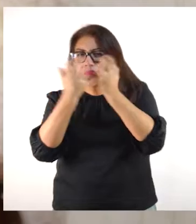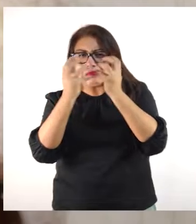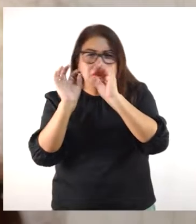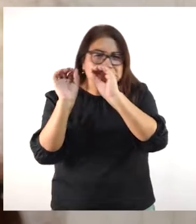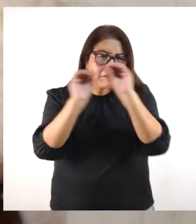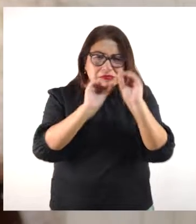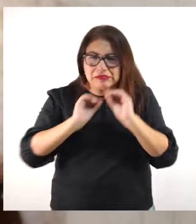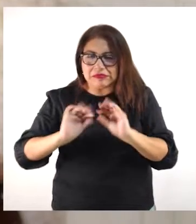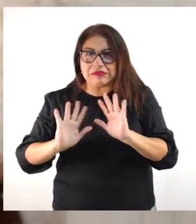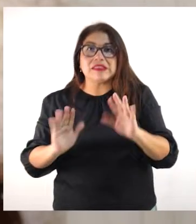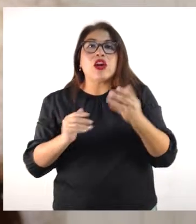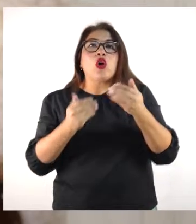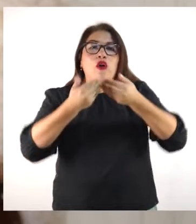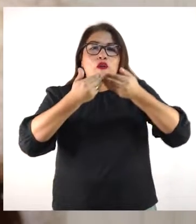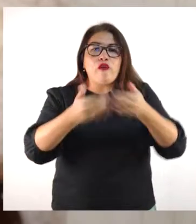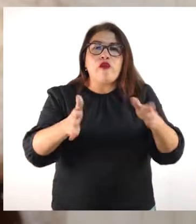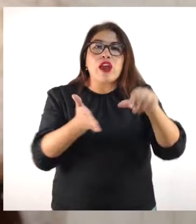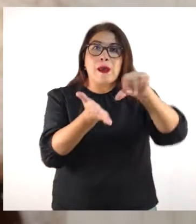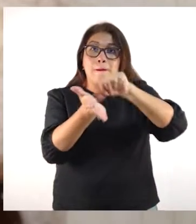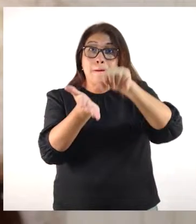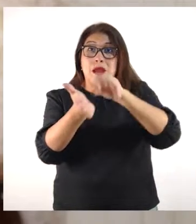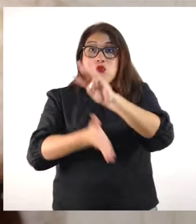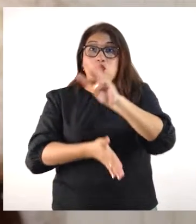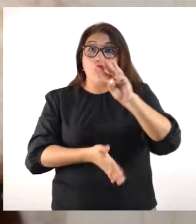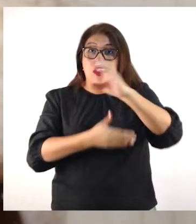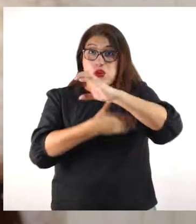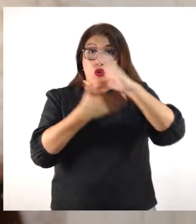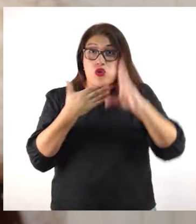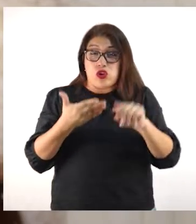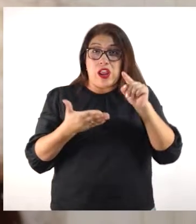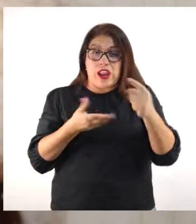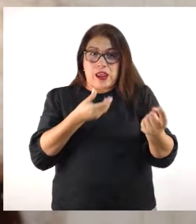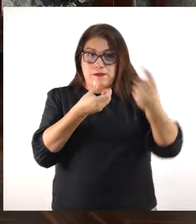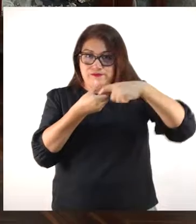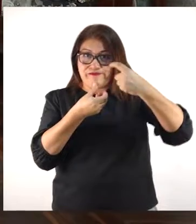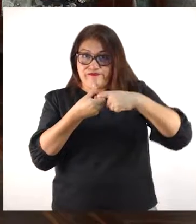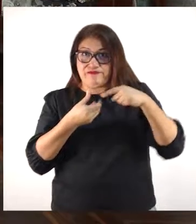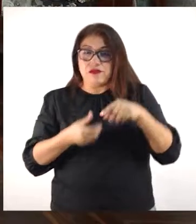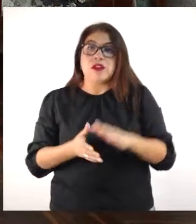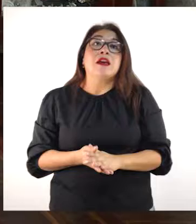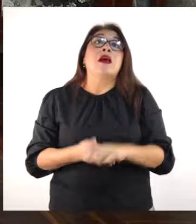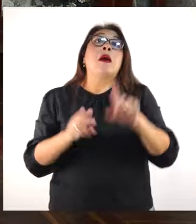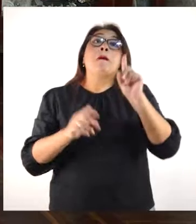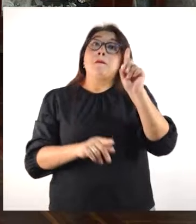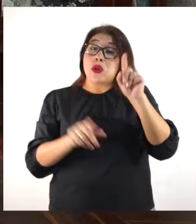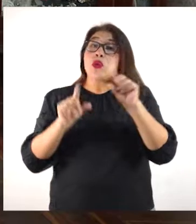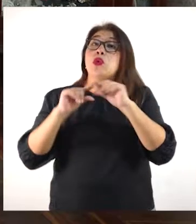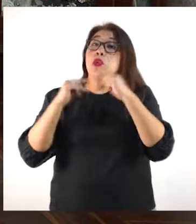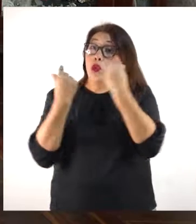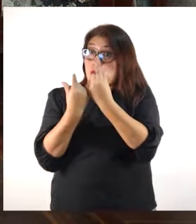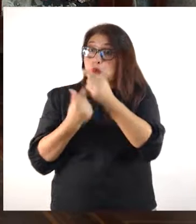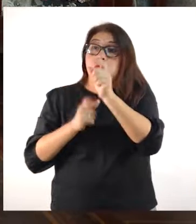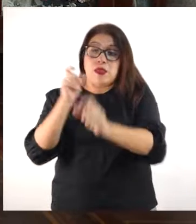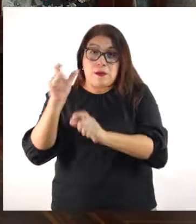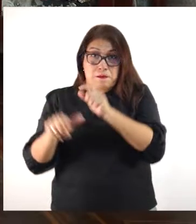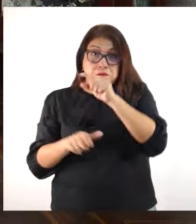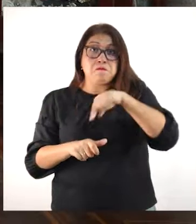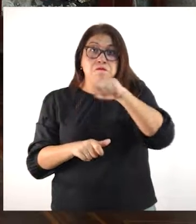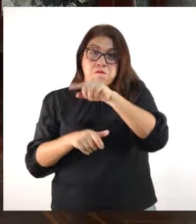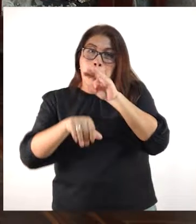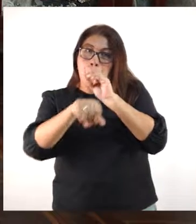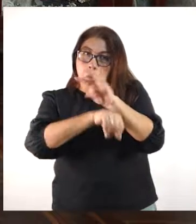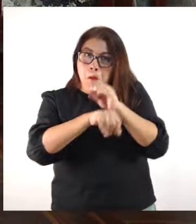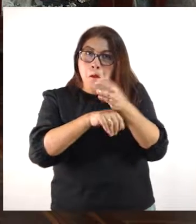Las inscripciones se van a hacer vía la página web de Conadis, pero también vamos a tener un grupo de personas que va a orientar